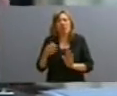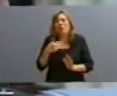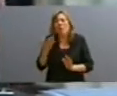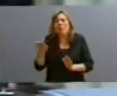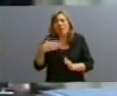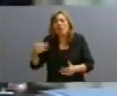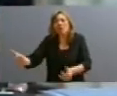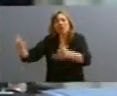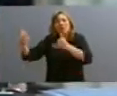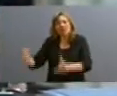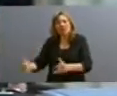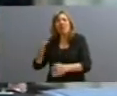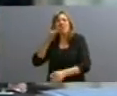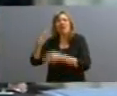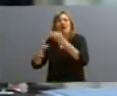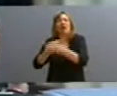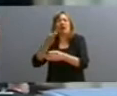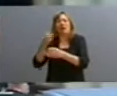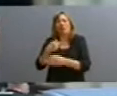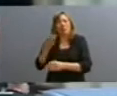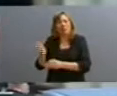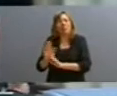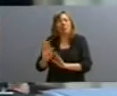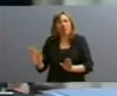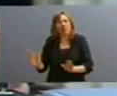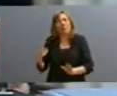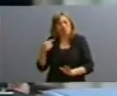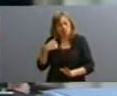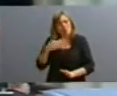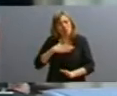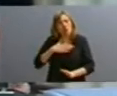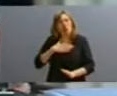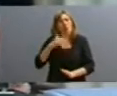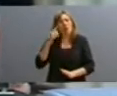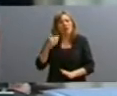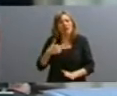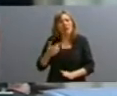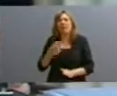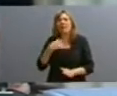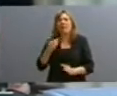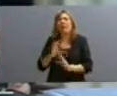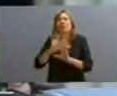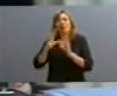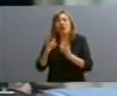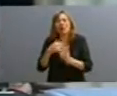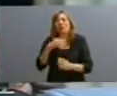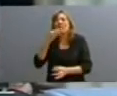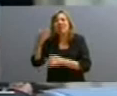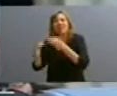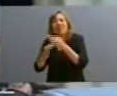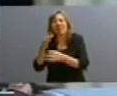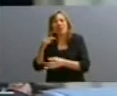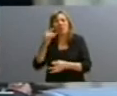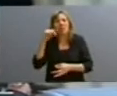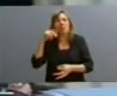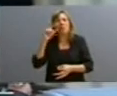a dialogar porque confiamos y creemos que la diplomacia, creemos que la diplomacia es